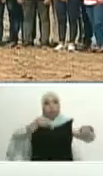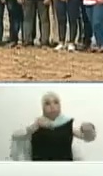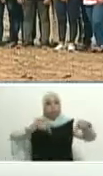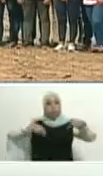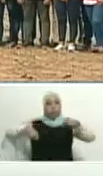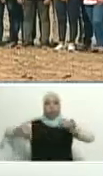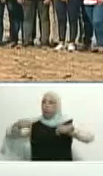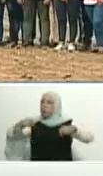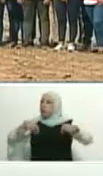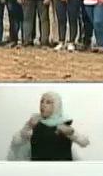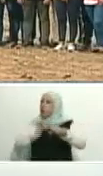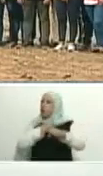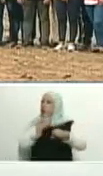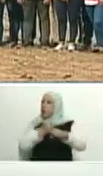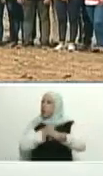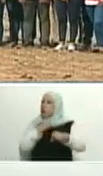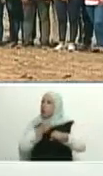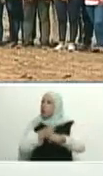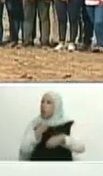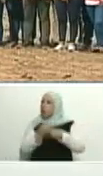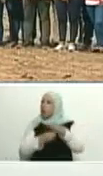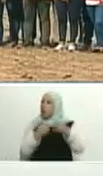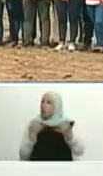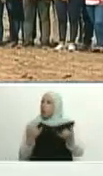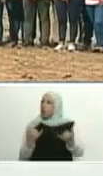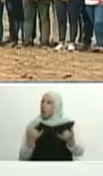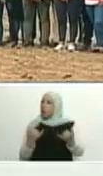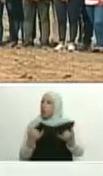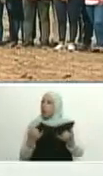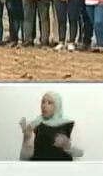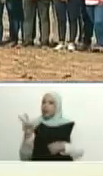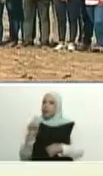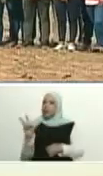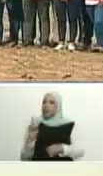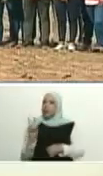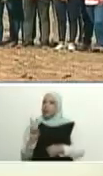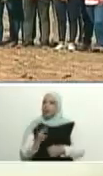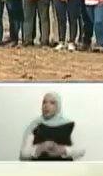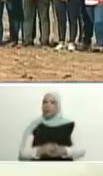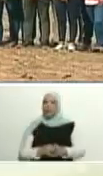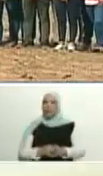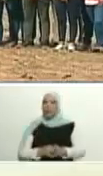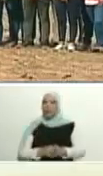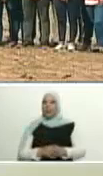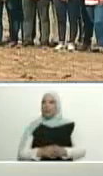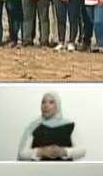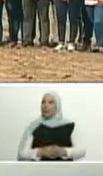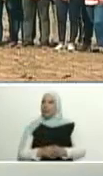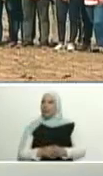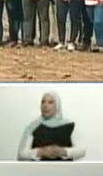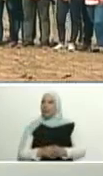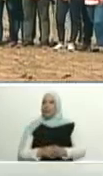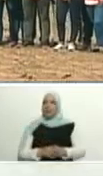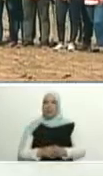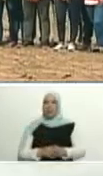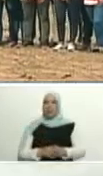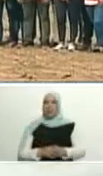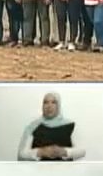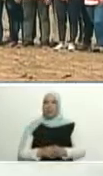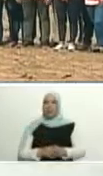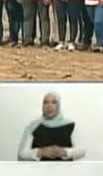llevando el maíz a la mesa del hogar venezolano, de la familia venezolana, para su arepita,